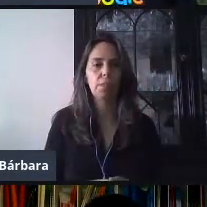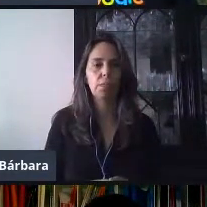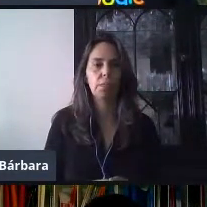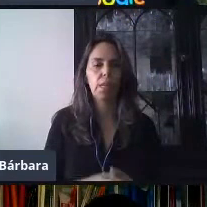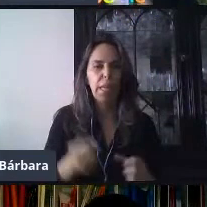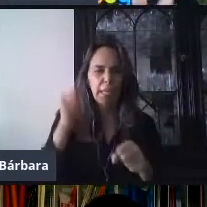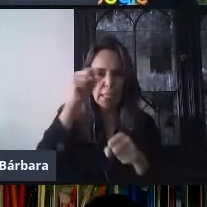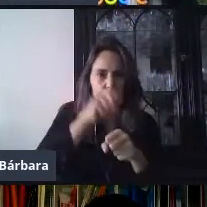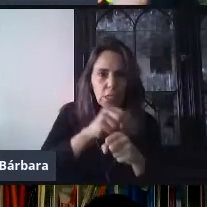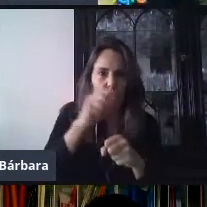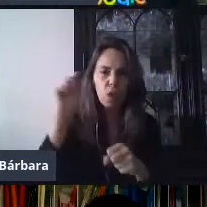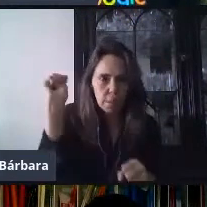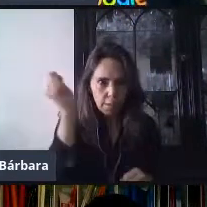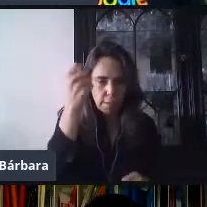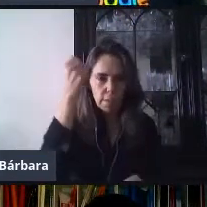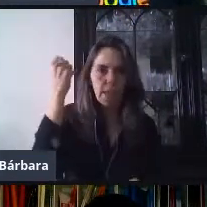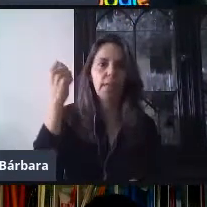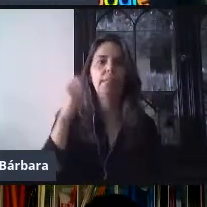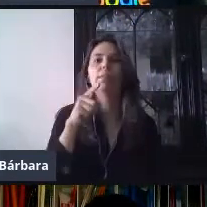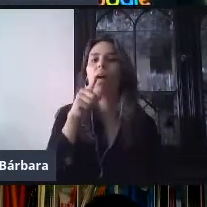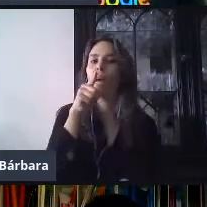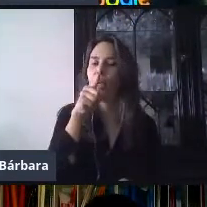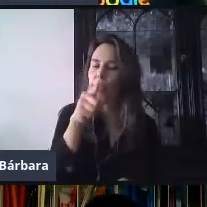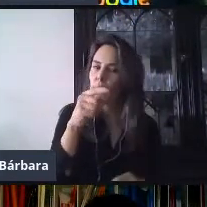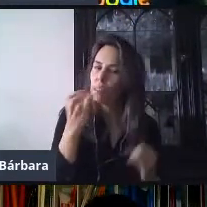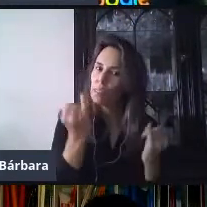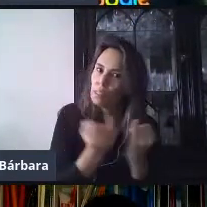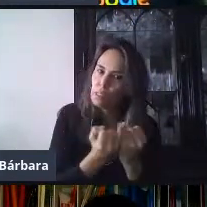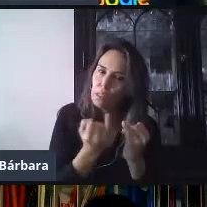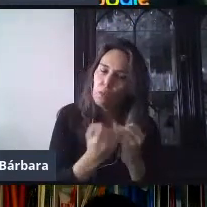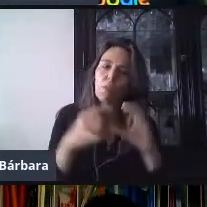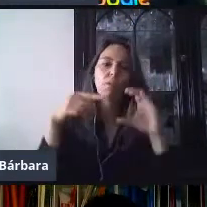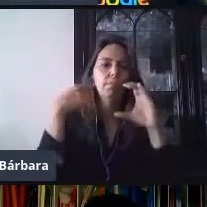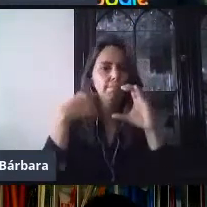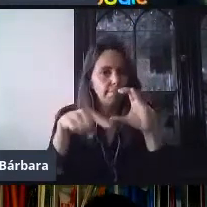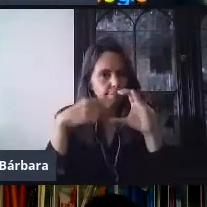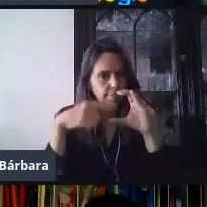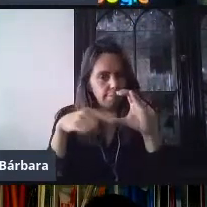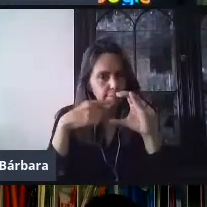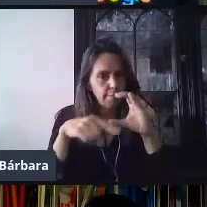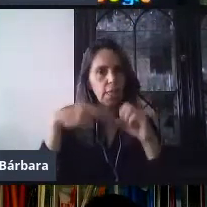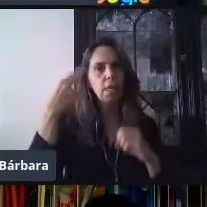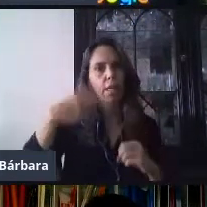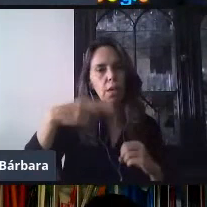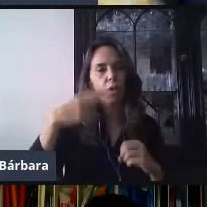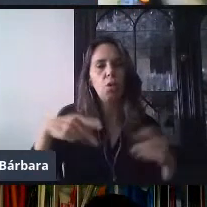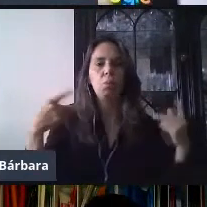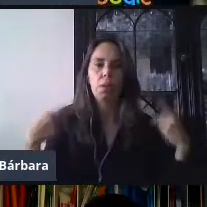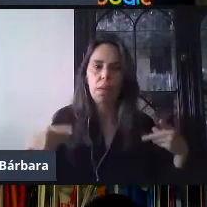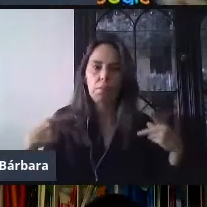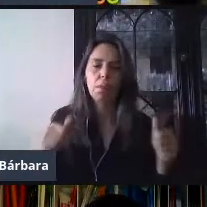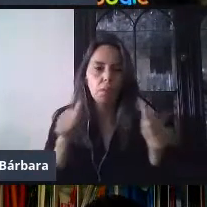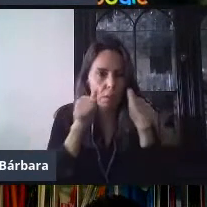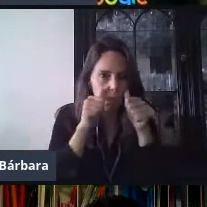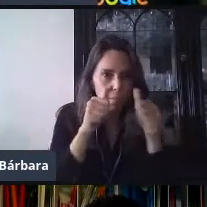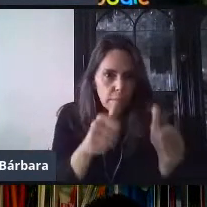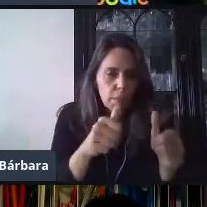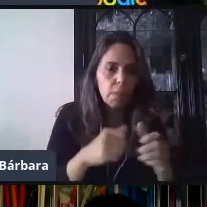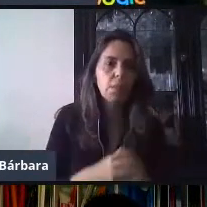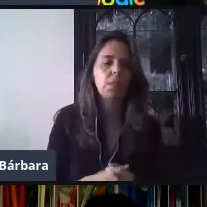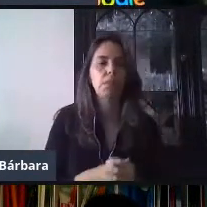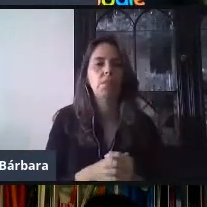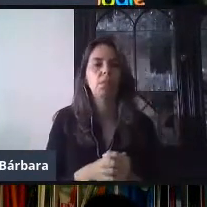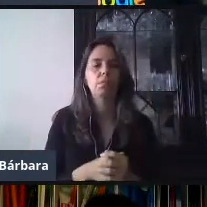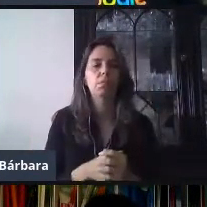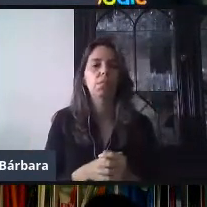técnicas, ahí está el dato de contacto con Cusulis Damián Rangel. Y si fuera de servicios educativos